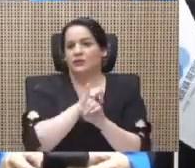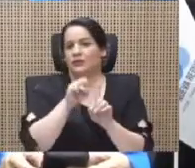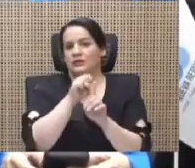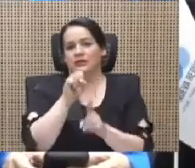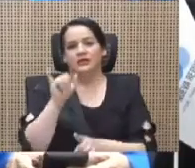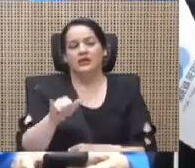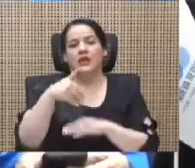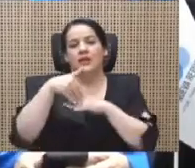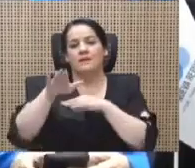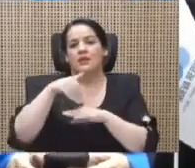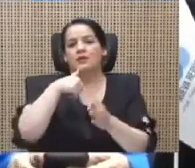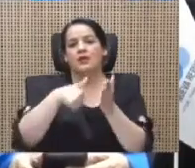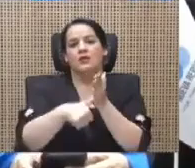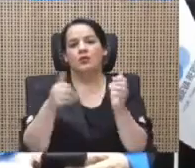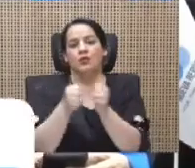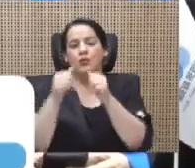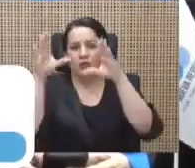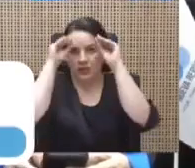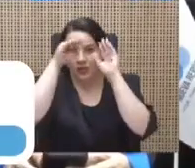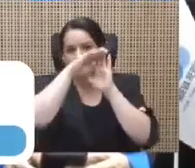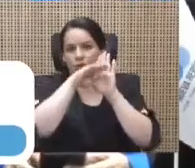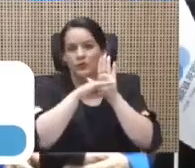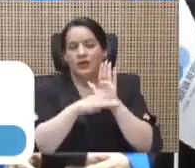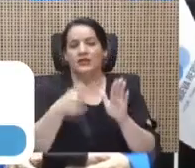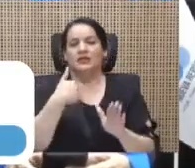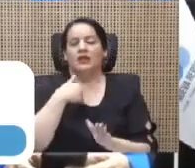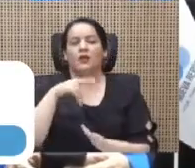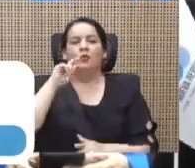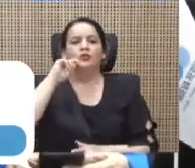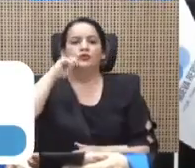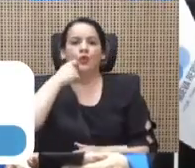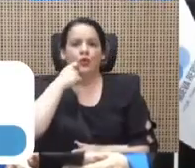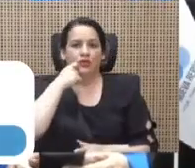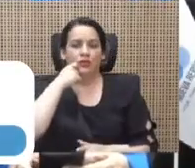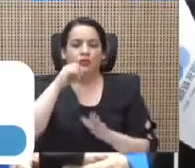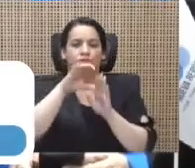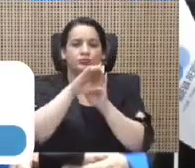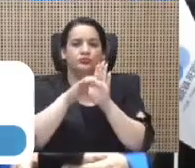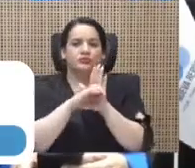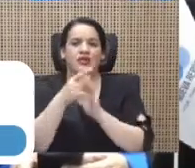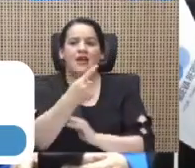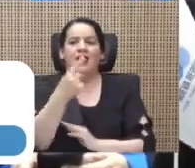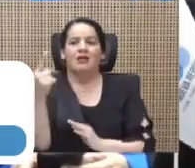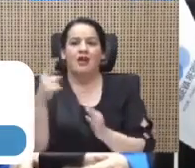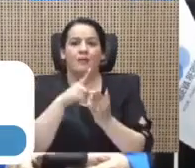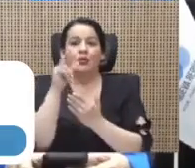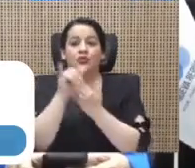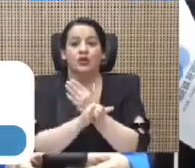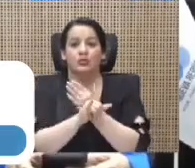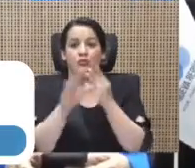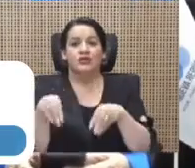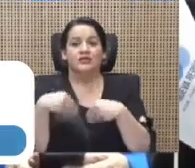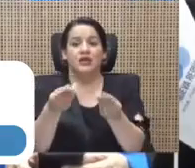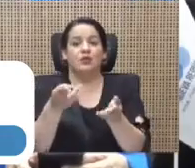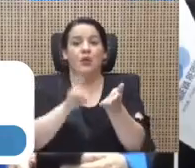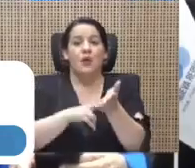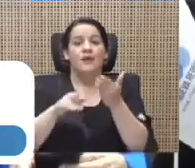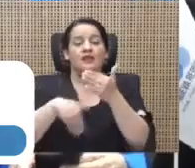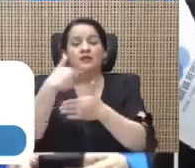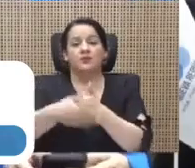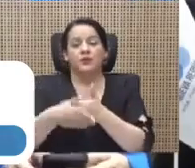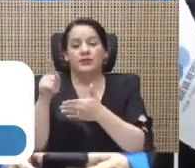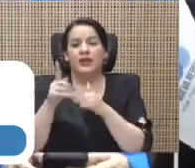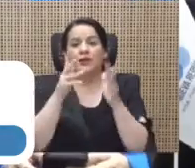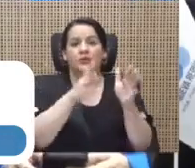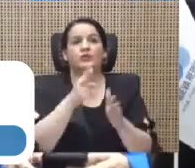nota con los datos que tenemos porque yo tengo aquí los códigos de cada uno de esos proyectos que fueron adjudicados posterior al abandono